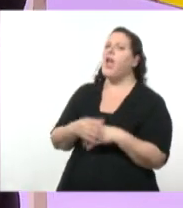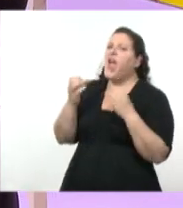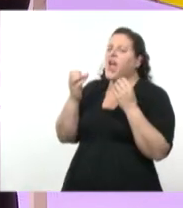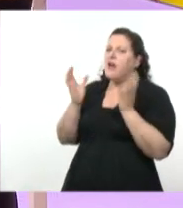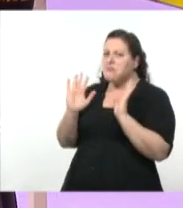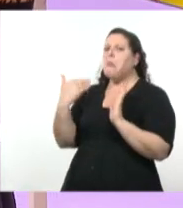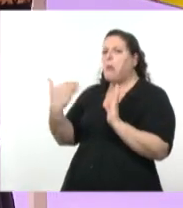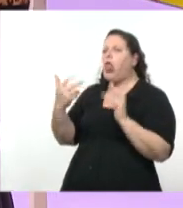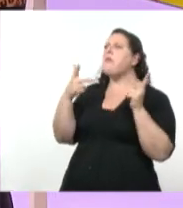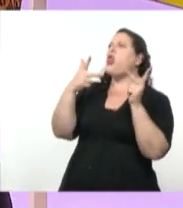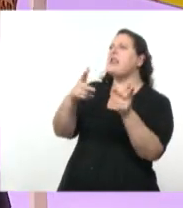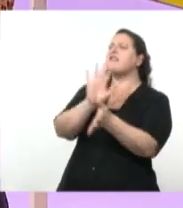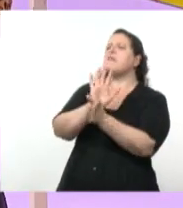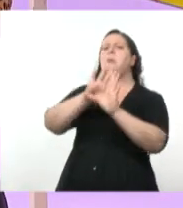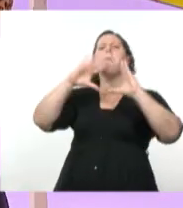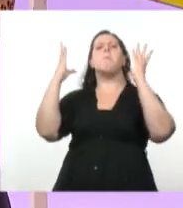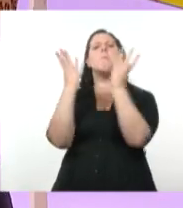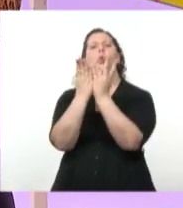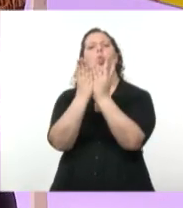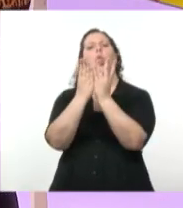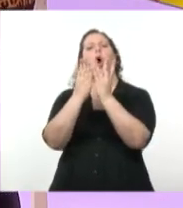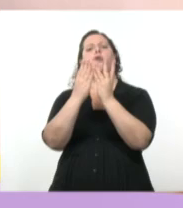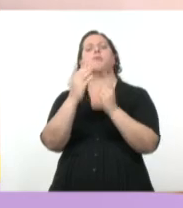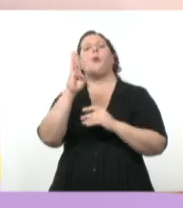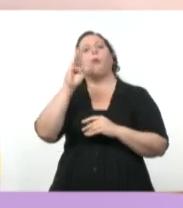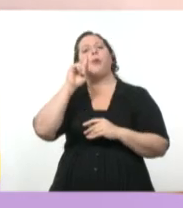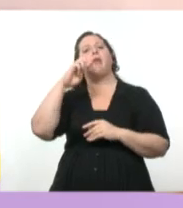que el mundo en este momento estaba dividido en dos?